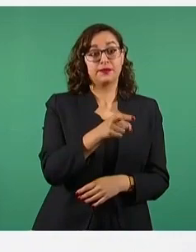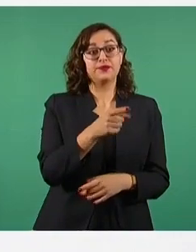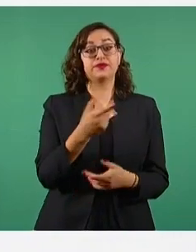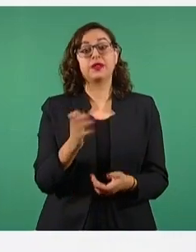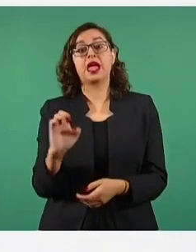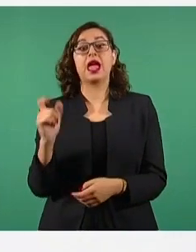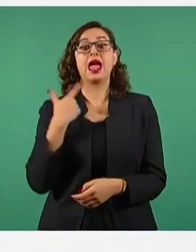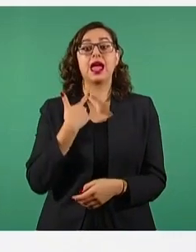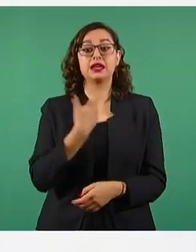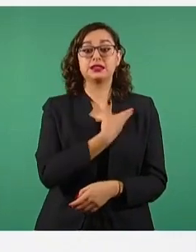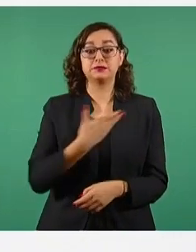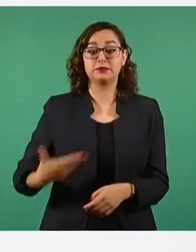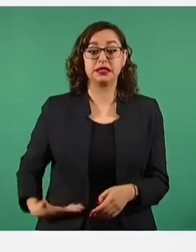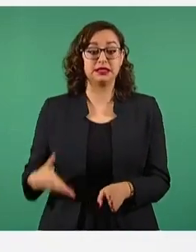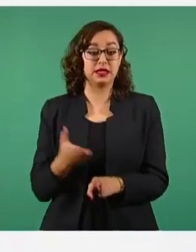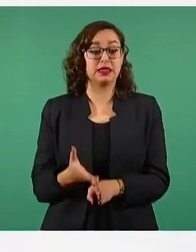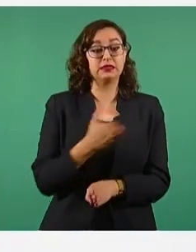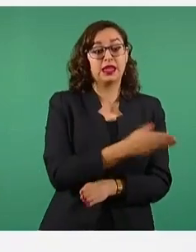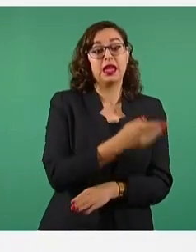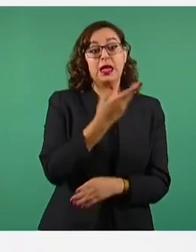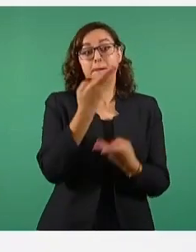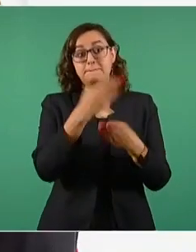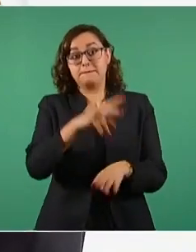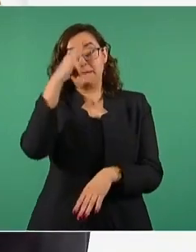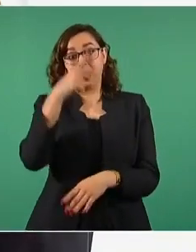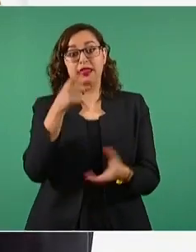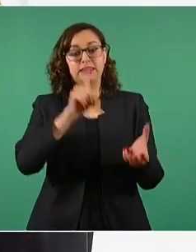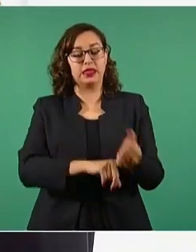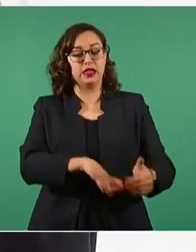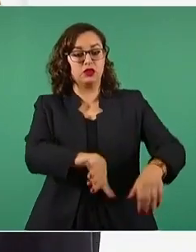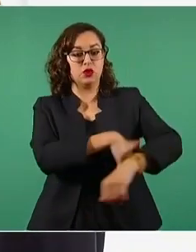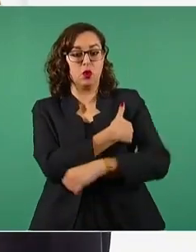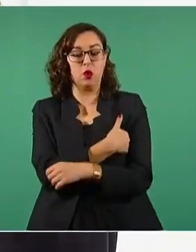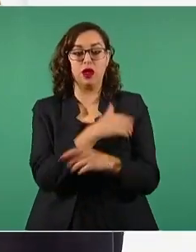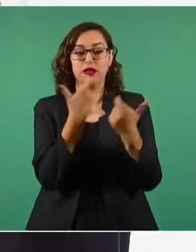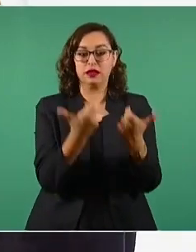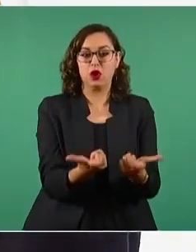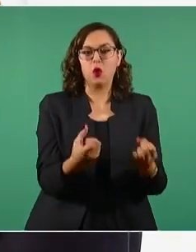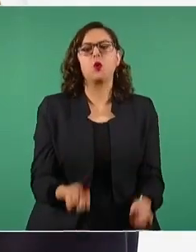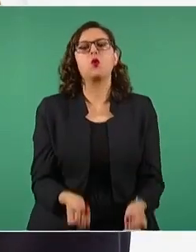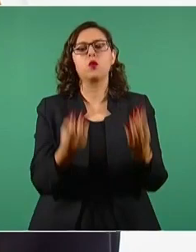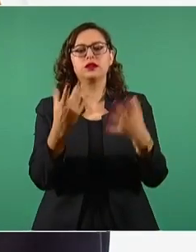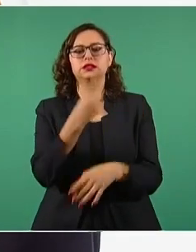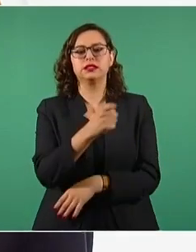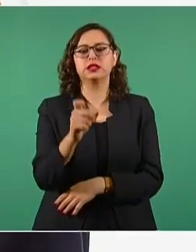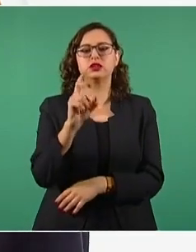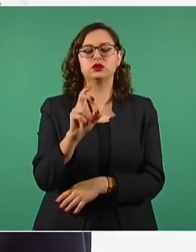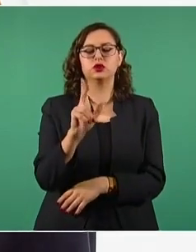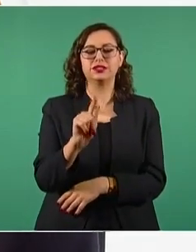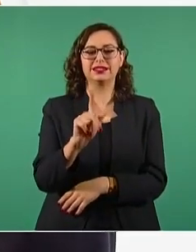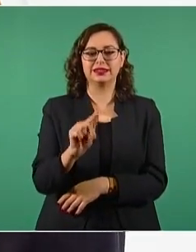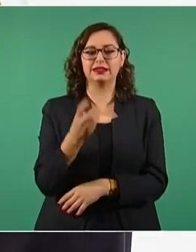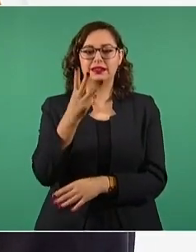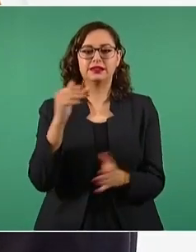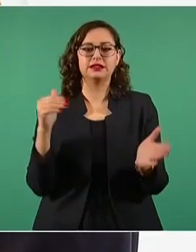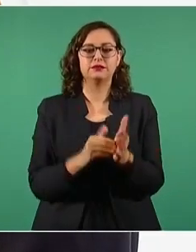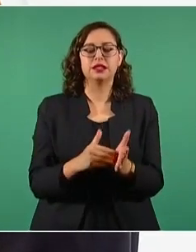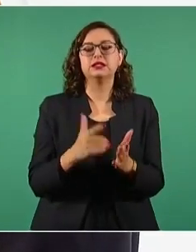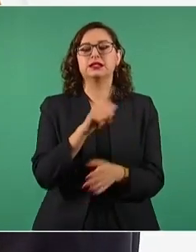la administración pasada reservas por 173 mil 775 millones de dólares,